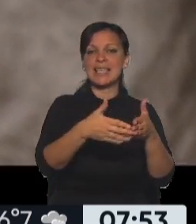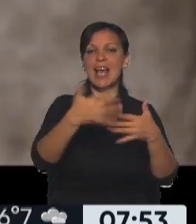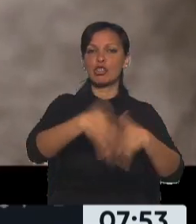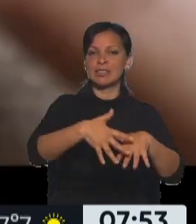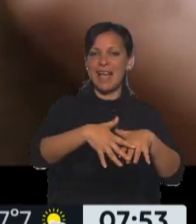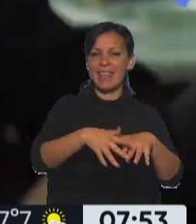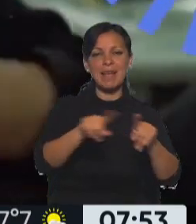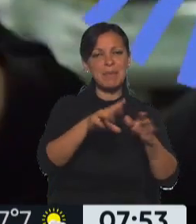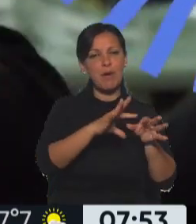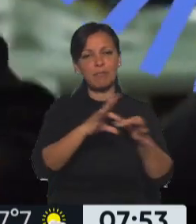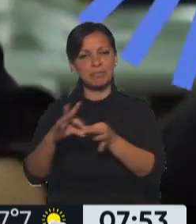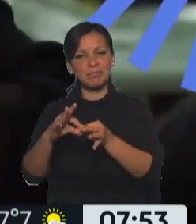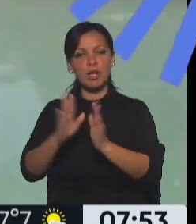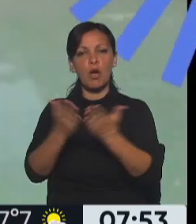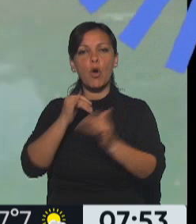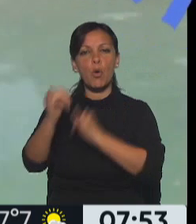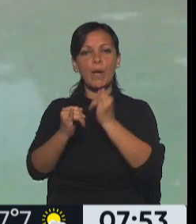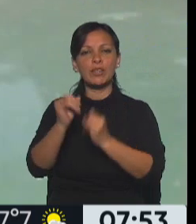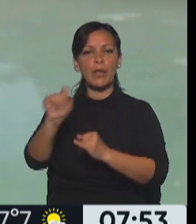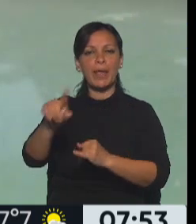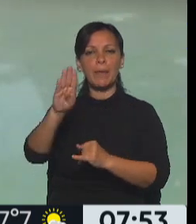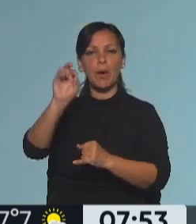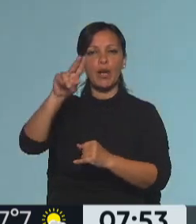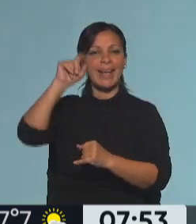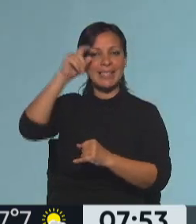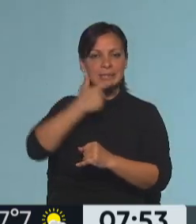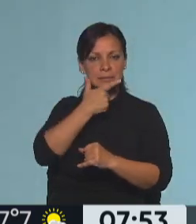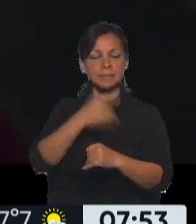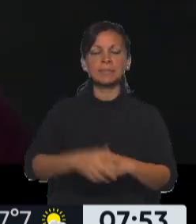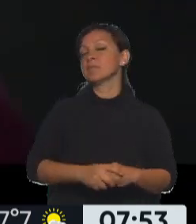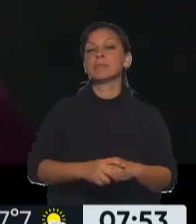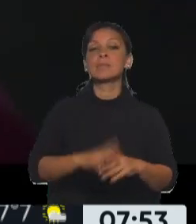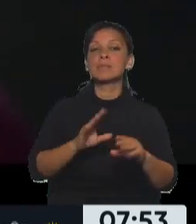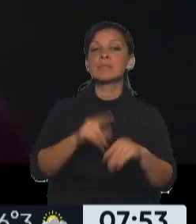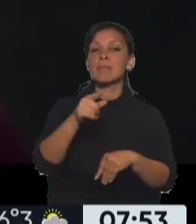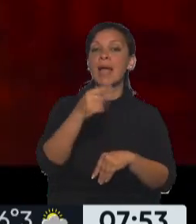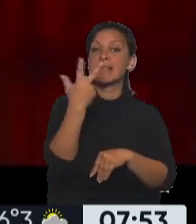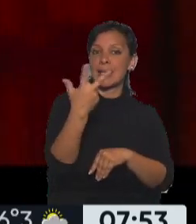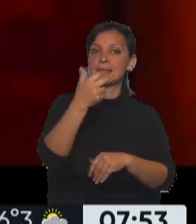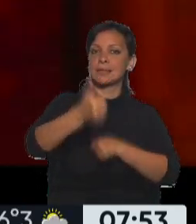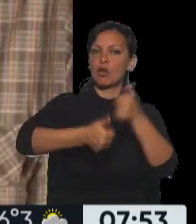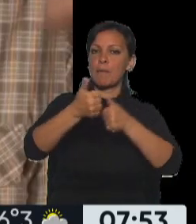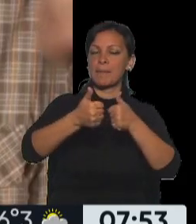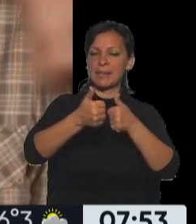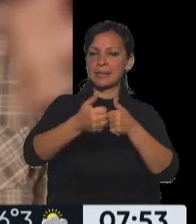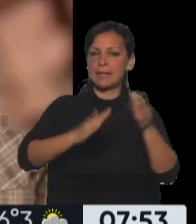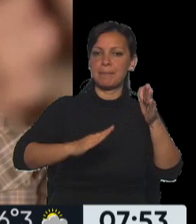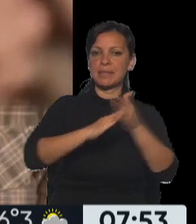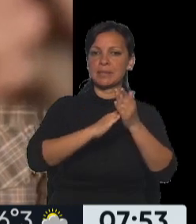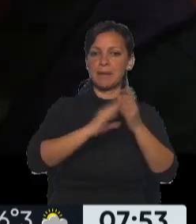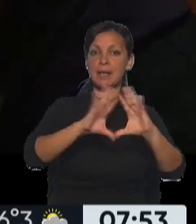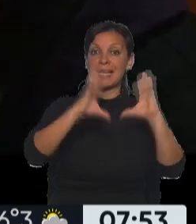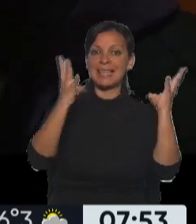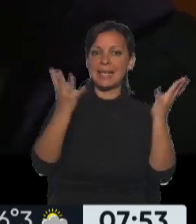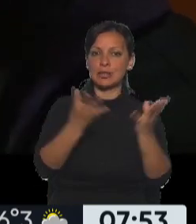volverán a estar las tres secciones de competencias principales. Son siete las secciones, pero tres las de competencia principal es la internacional que va por el actor